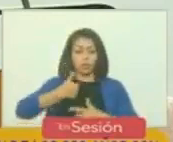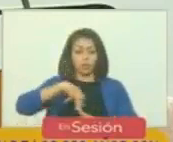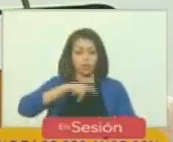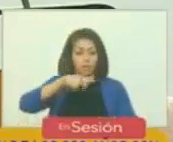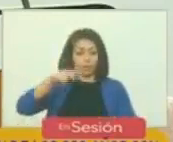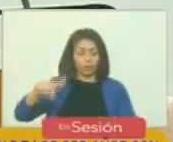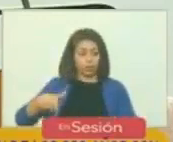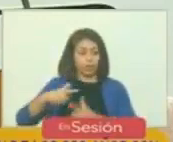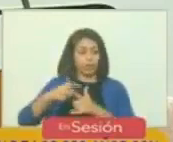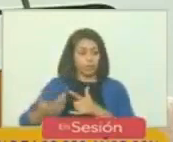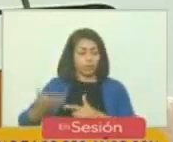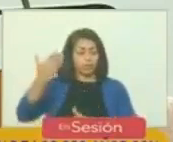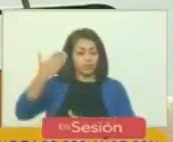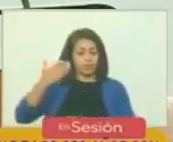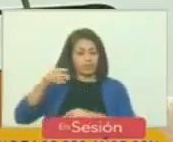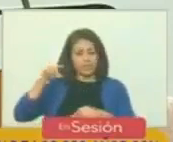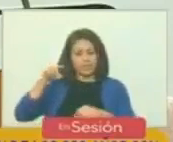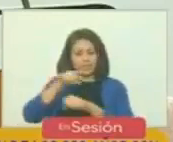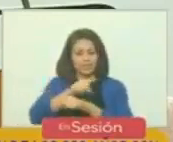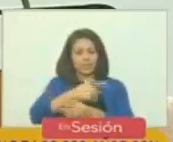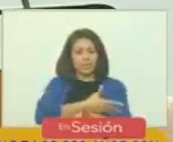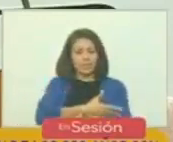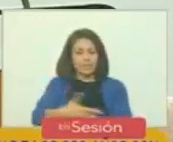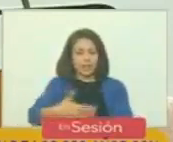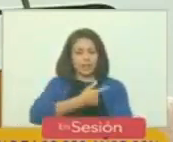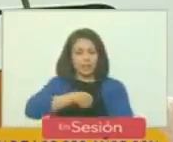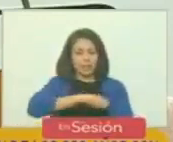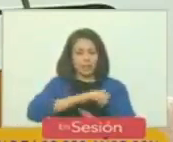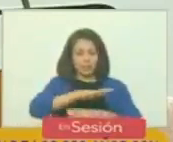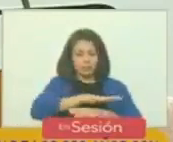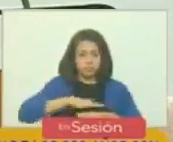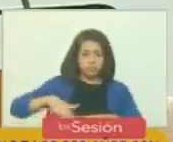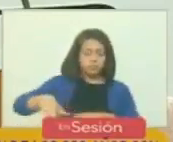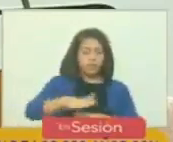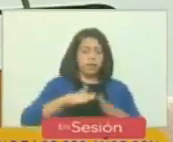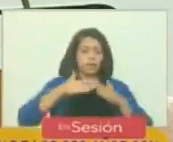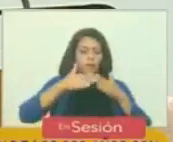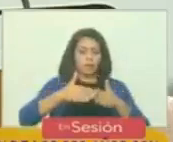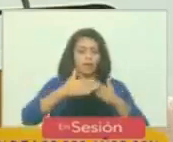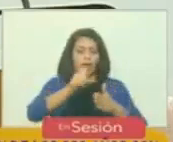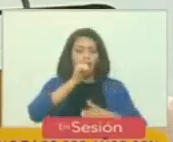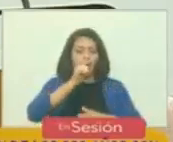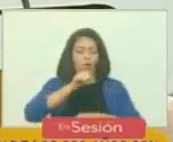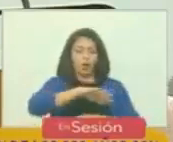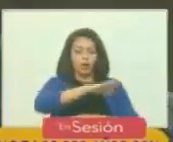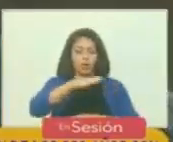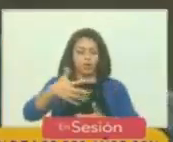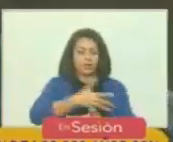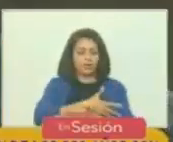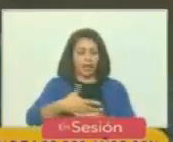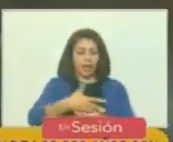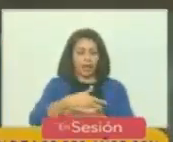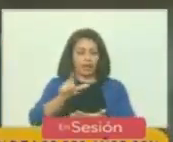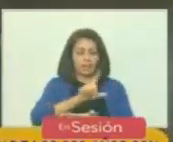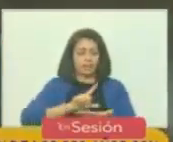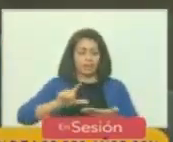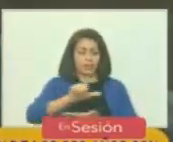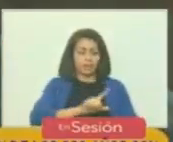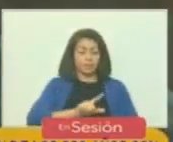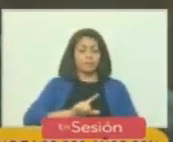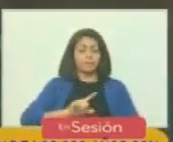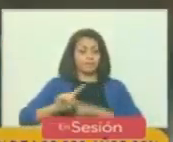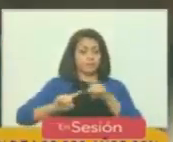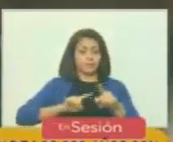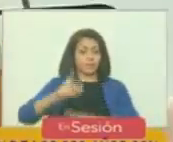próceres navales bañaban de sangre española las cubiertas de los barcos y las aguas del lago el almirante Laborde